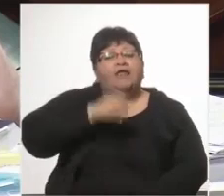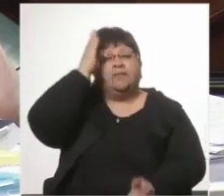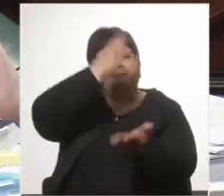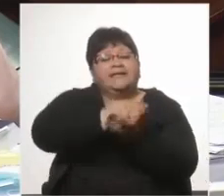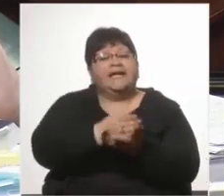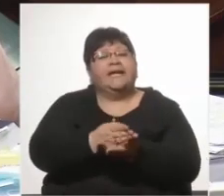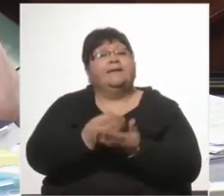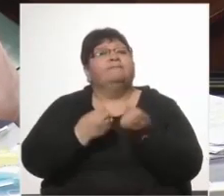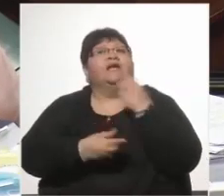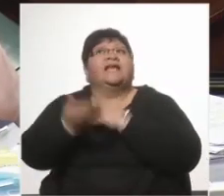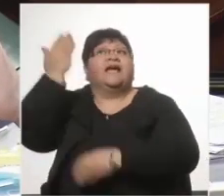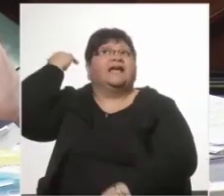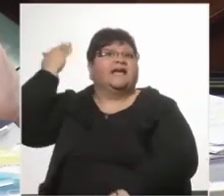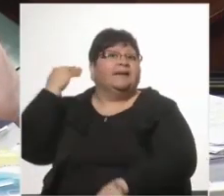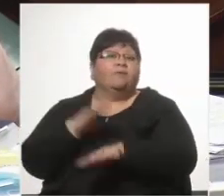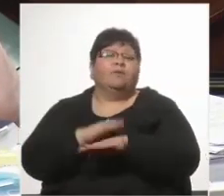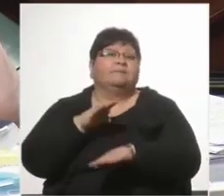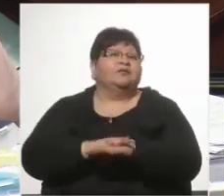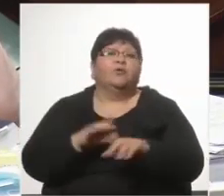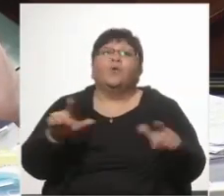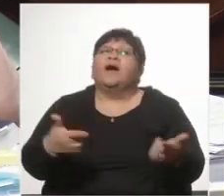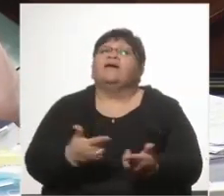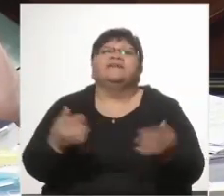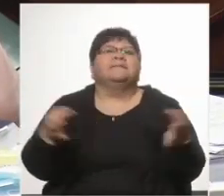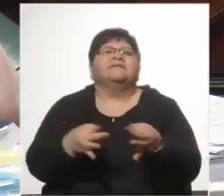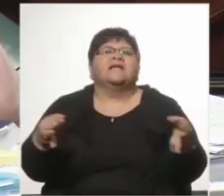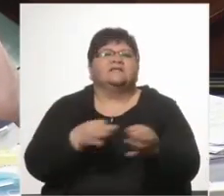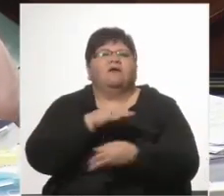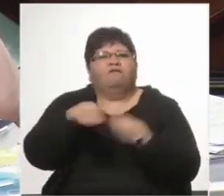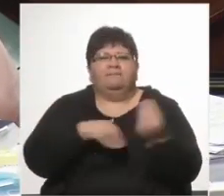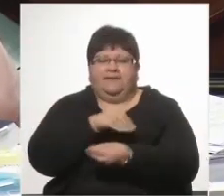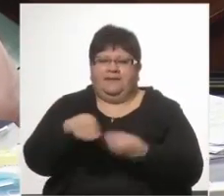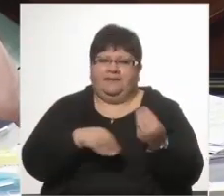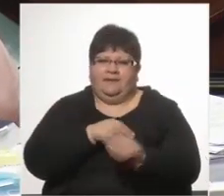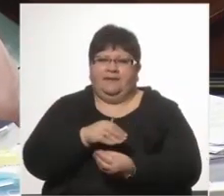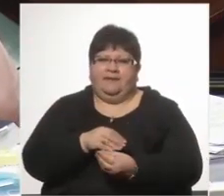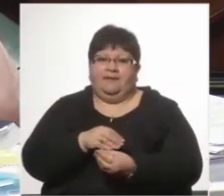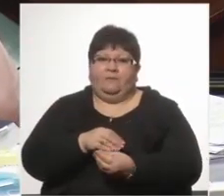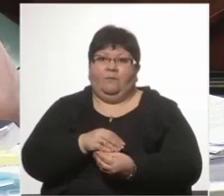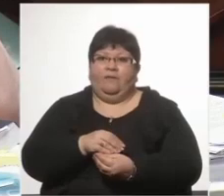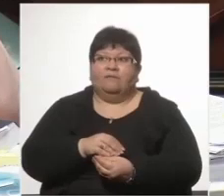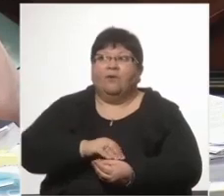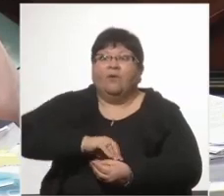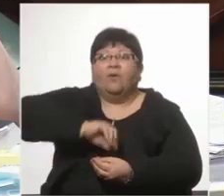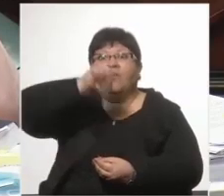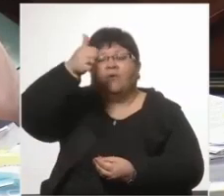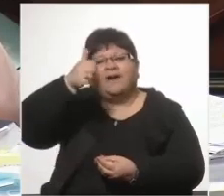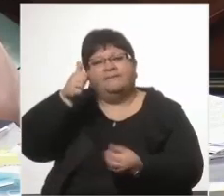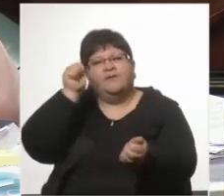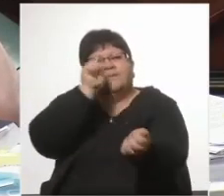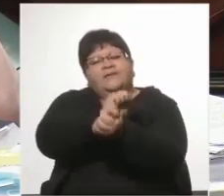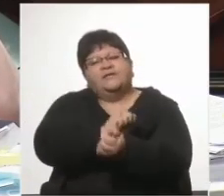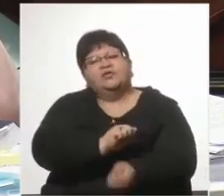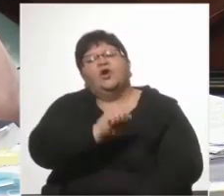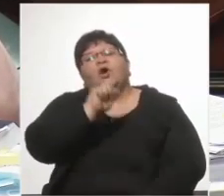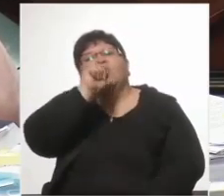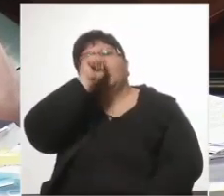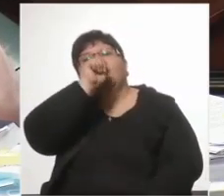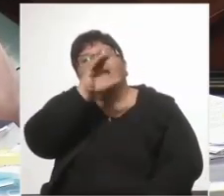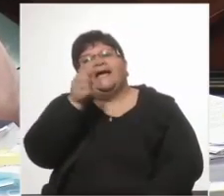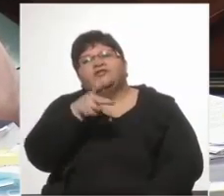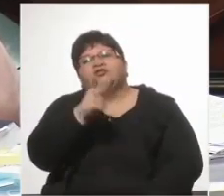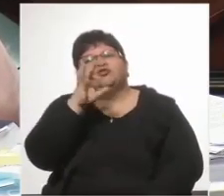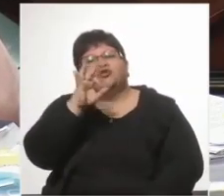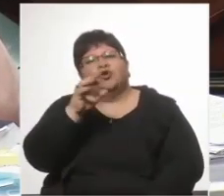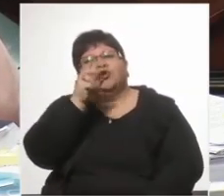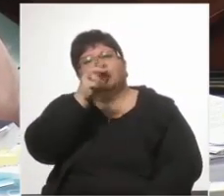momento no había juzgado especializado de familia. Cuando logramos meter preso al Cacho Broncini, que fue uno de